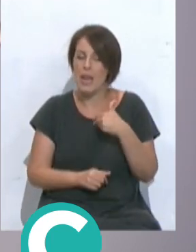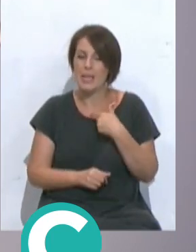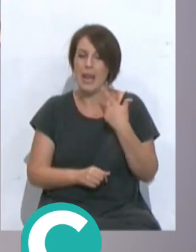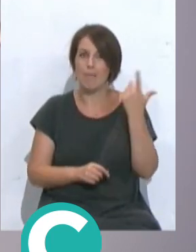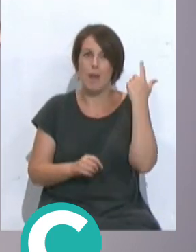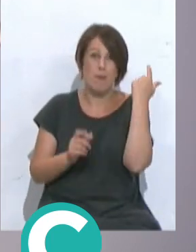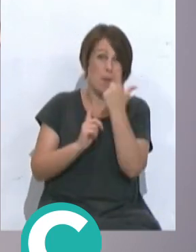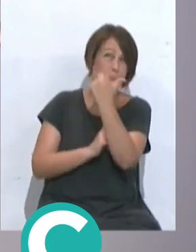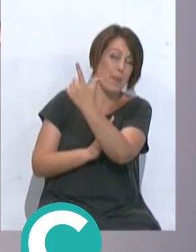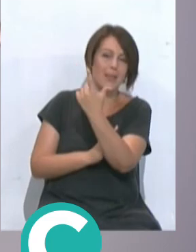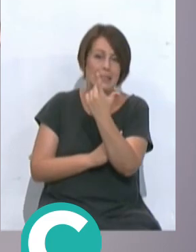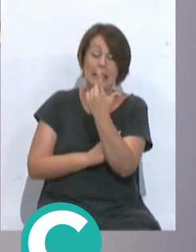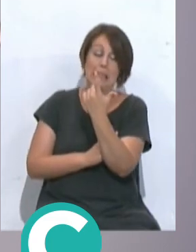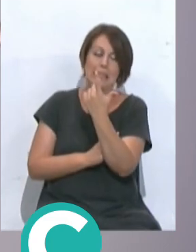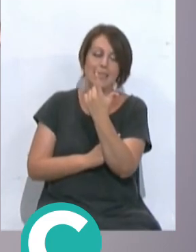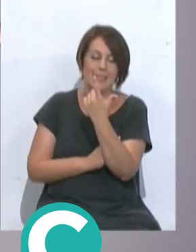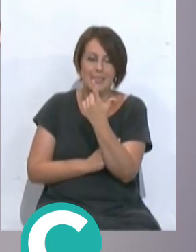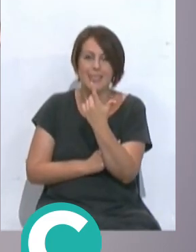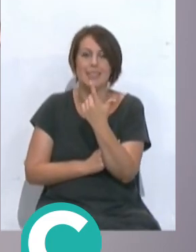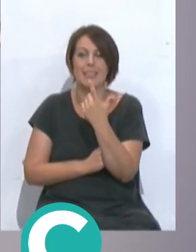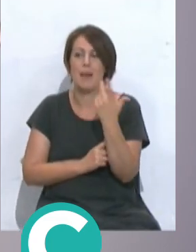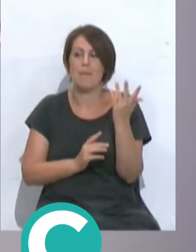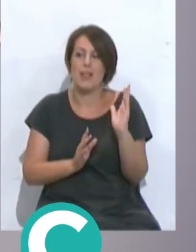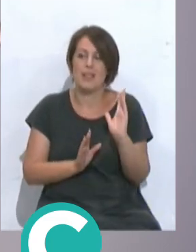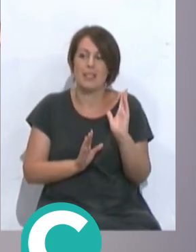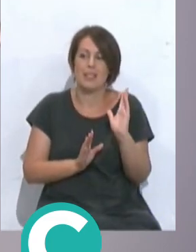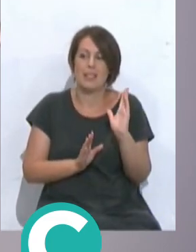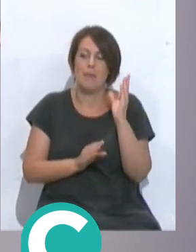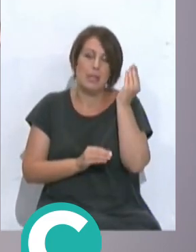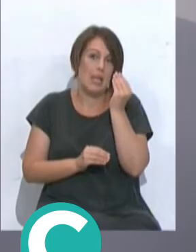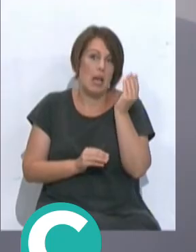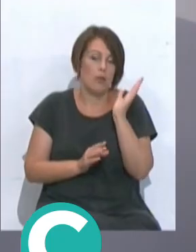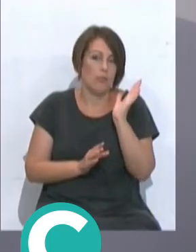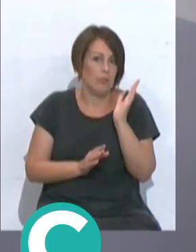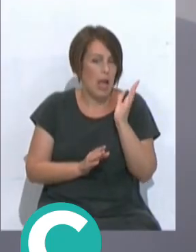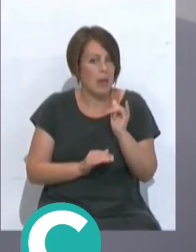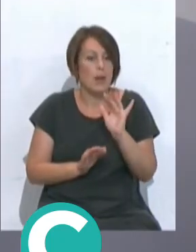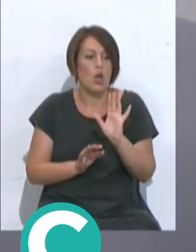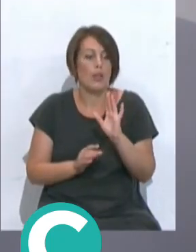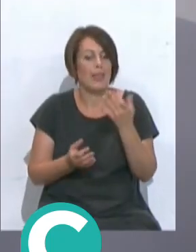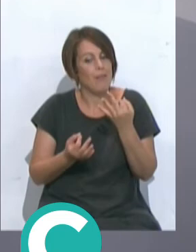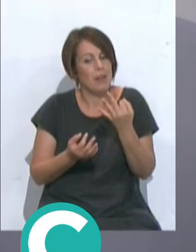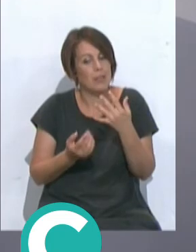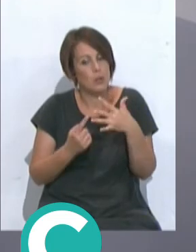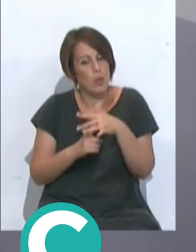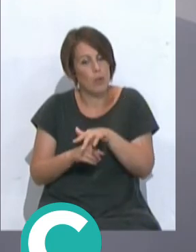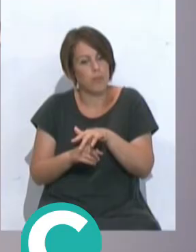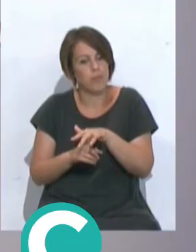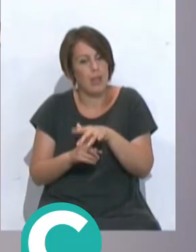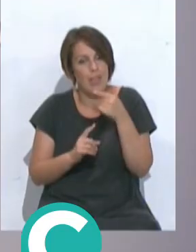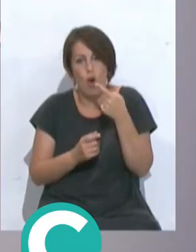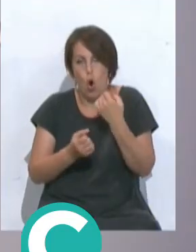irme muy lejos pero lo tienes que pensar bien bueno pensado lo tengo pero claro se tiene que dar circunstancias te lo digo